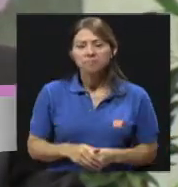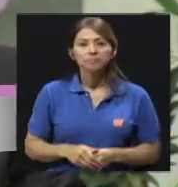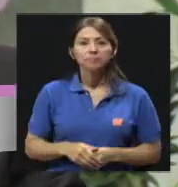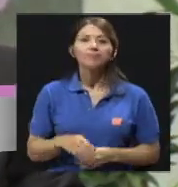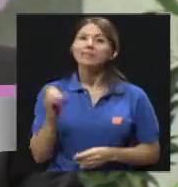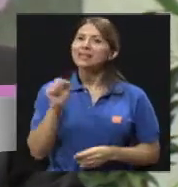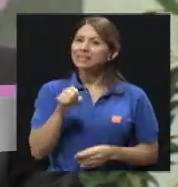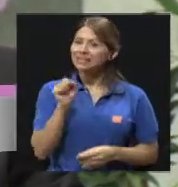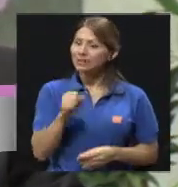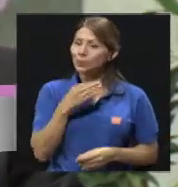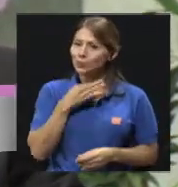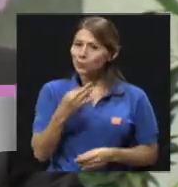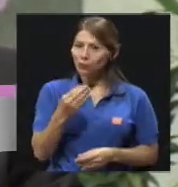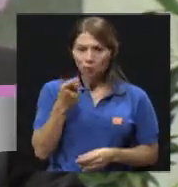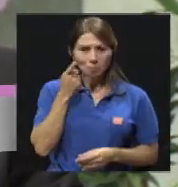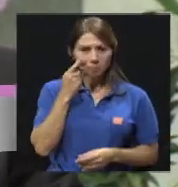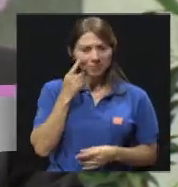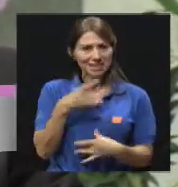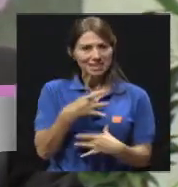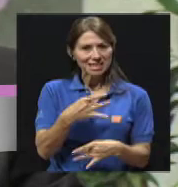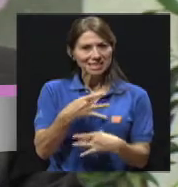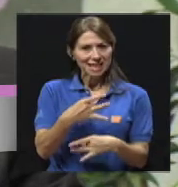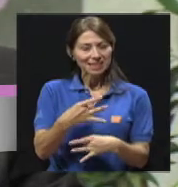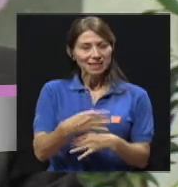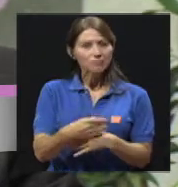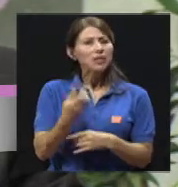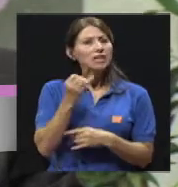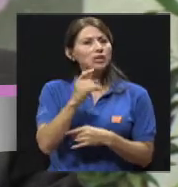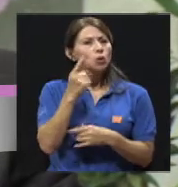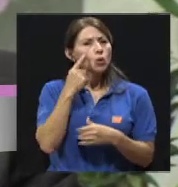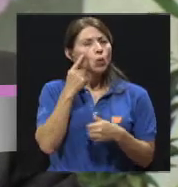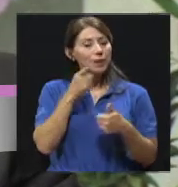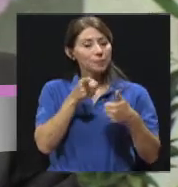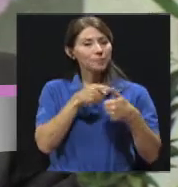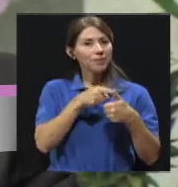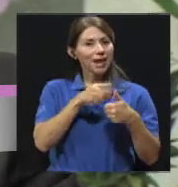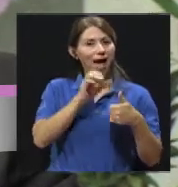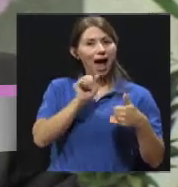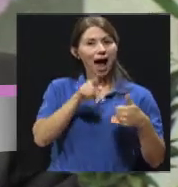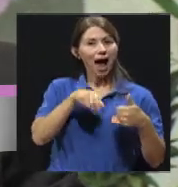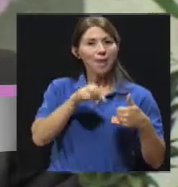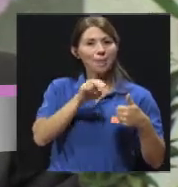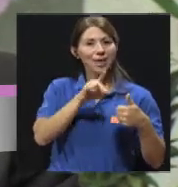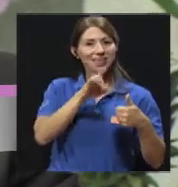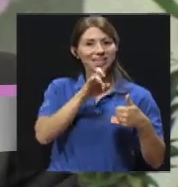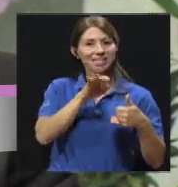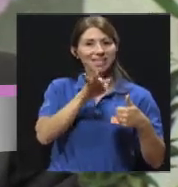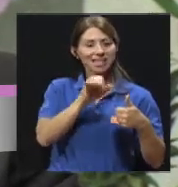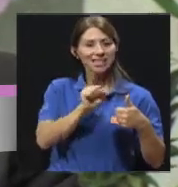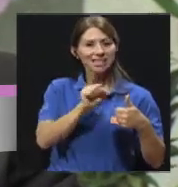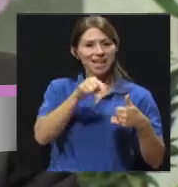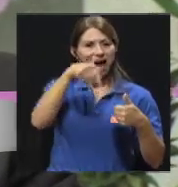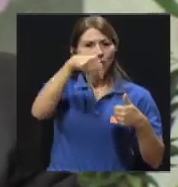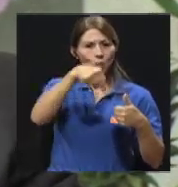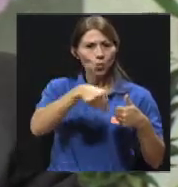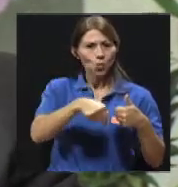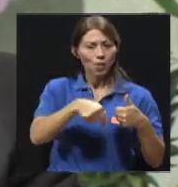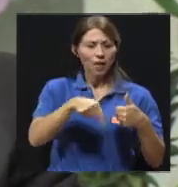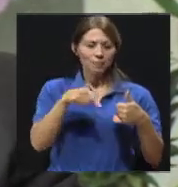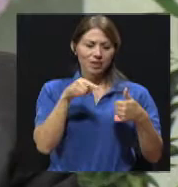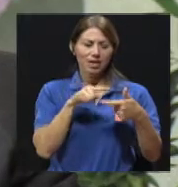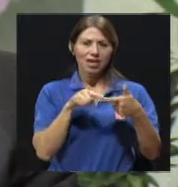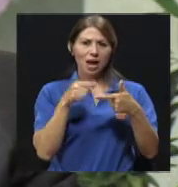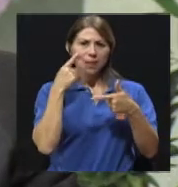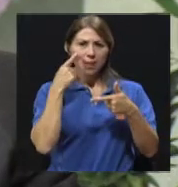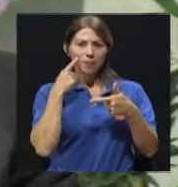Es muy curioso porque si uno agrupa los síntomas de la apendicitis aguda unido a alteraciones de laboratorio y